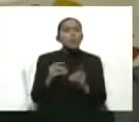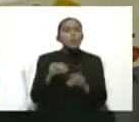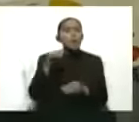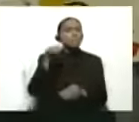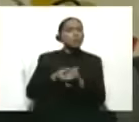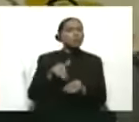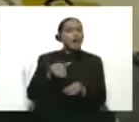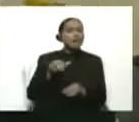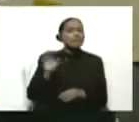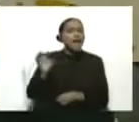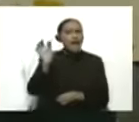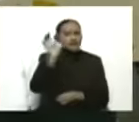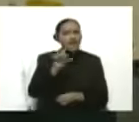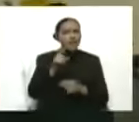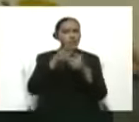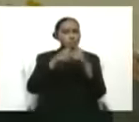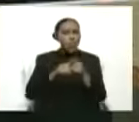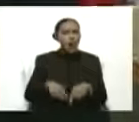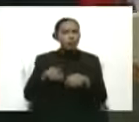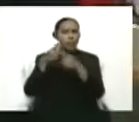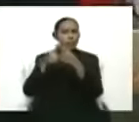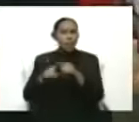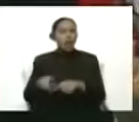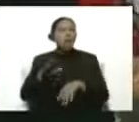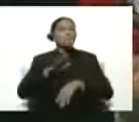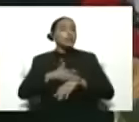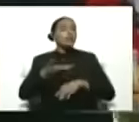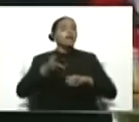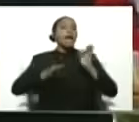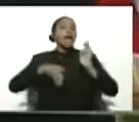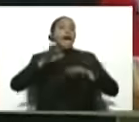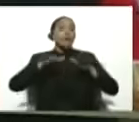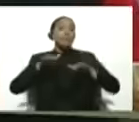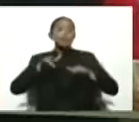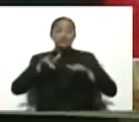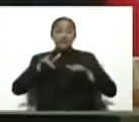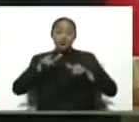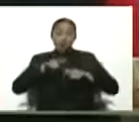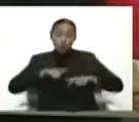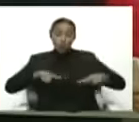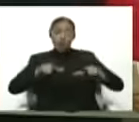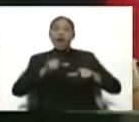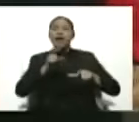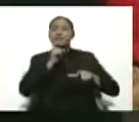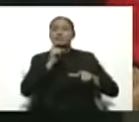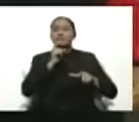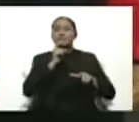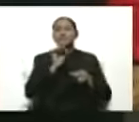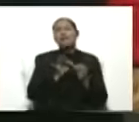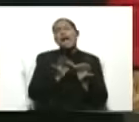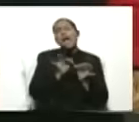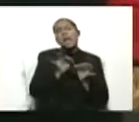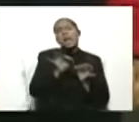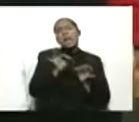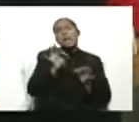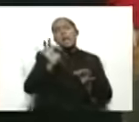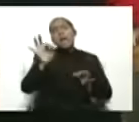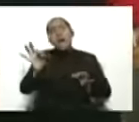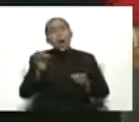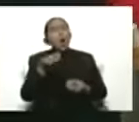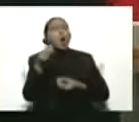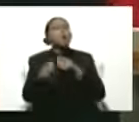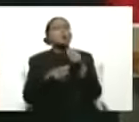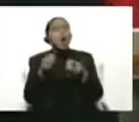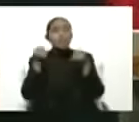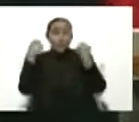sitios de repente que es difícil acceso, se le coloca la mesa para que usted practique en